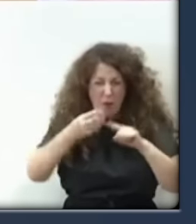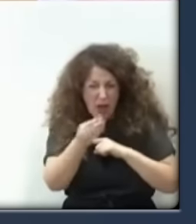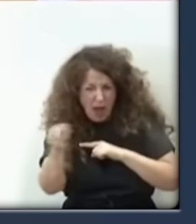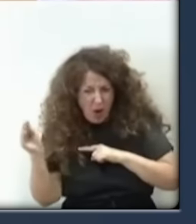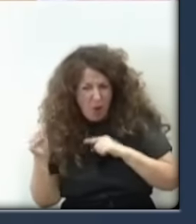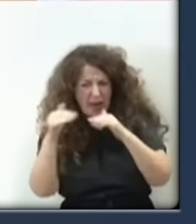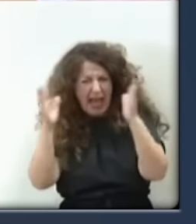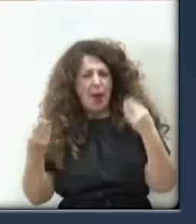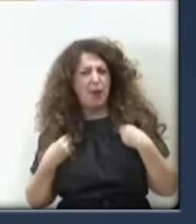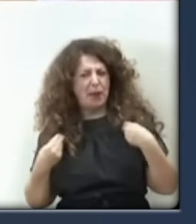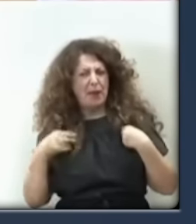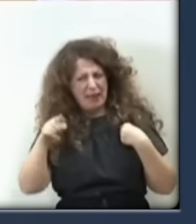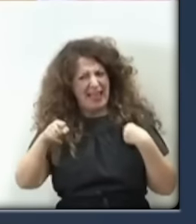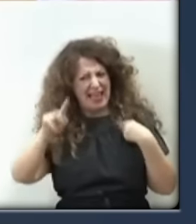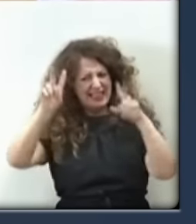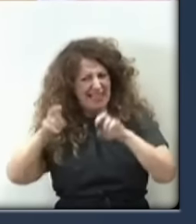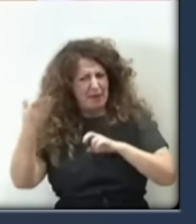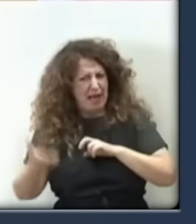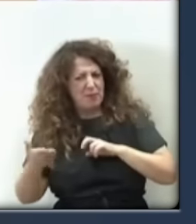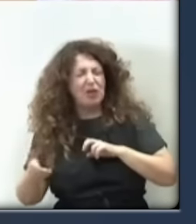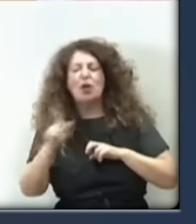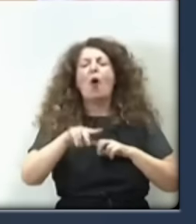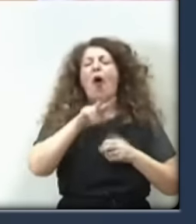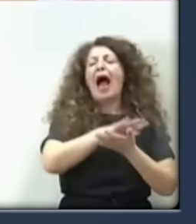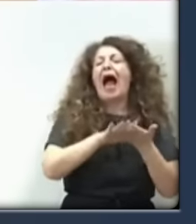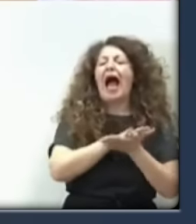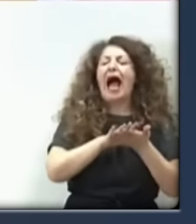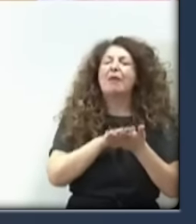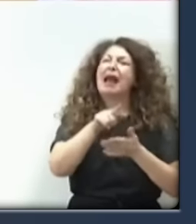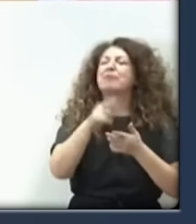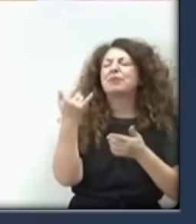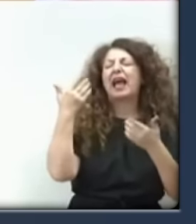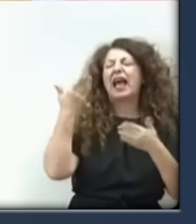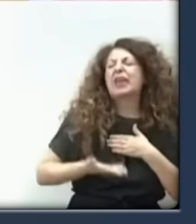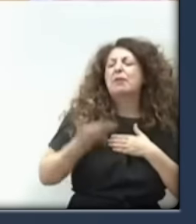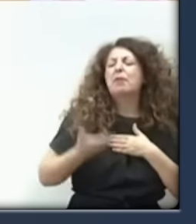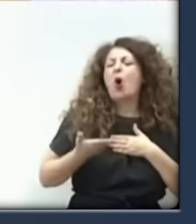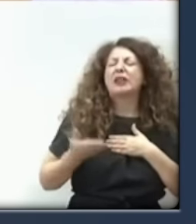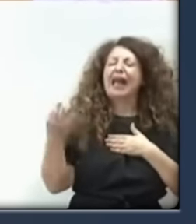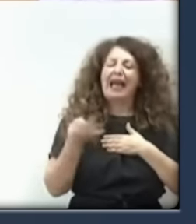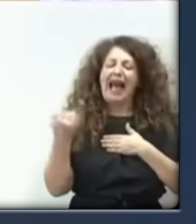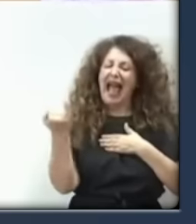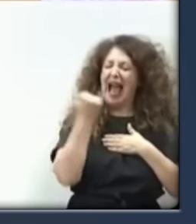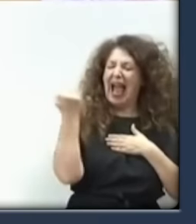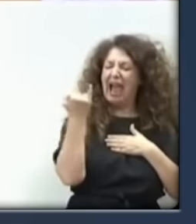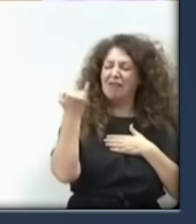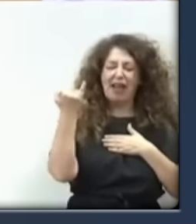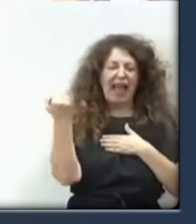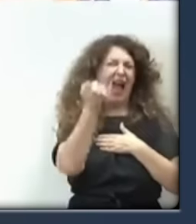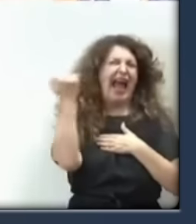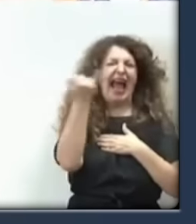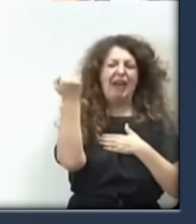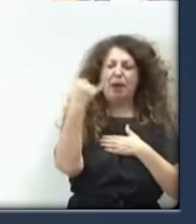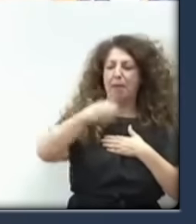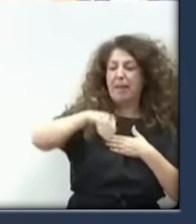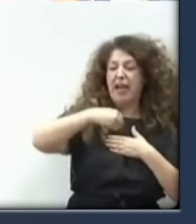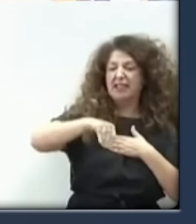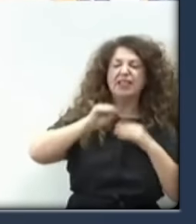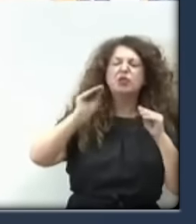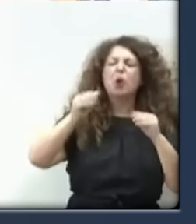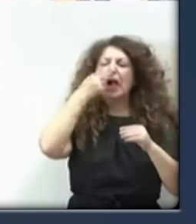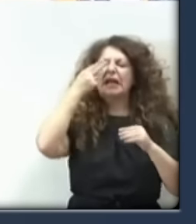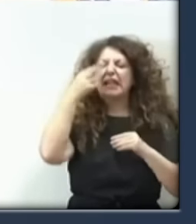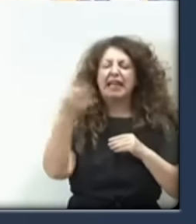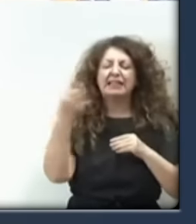lo que le preocupa al gran jefe, que es su vivienda, la Moncloa. Y si son ustedes coherentes, que deberían de